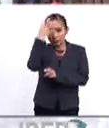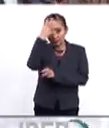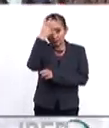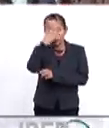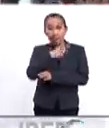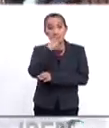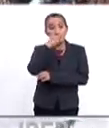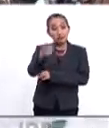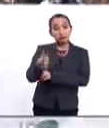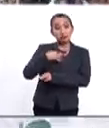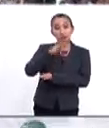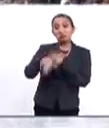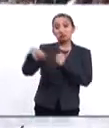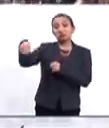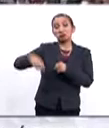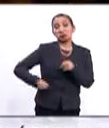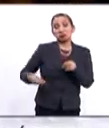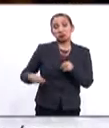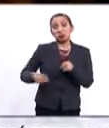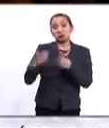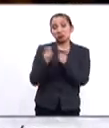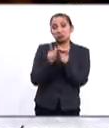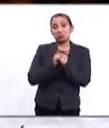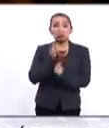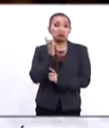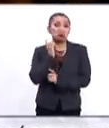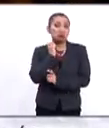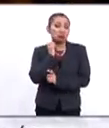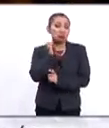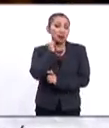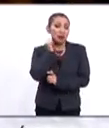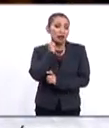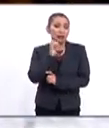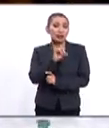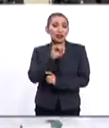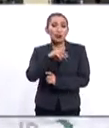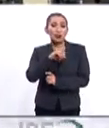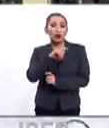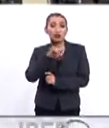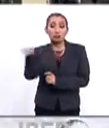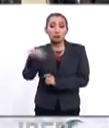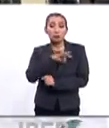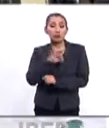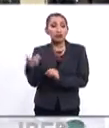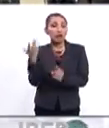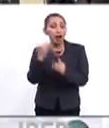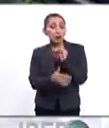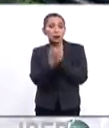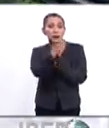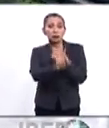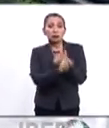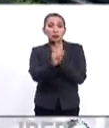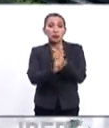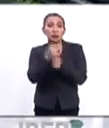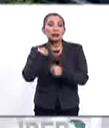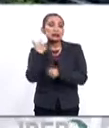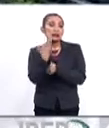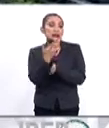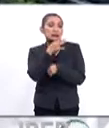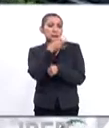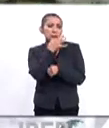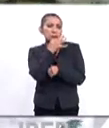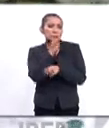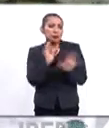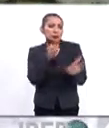Trump aseguró que todo es culpa de los legisladores demócratas y afirmó que ellos pueden poner fin a esta situación en sólo 15